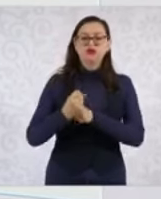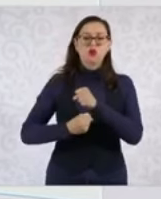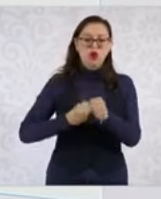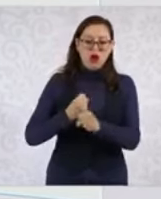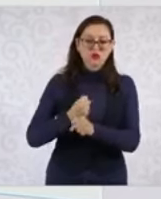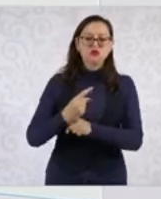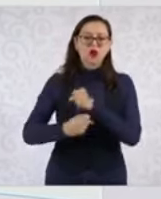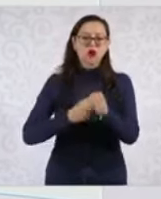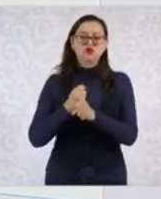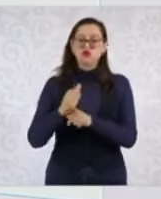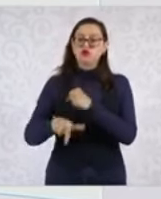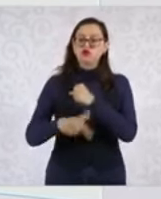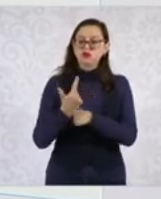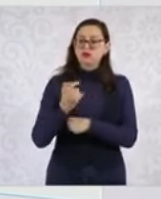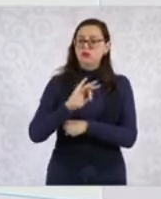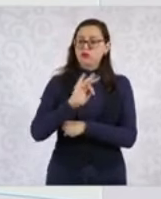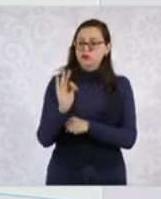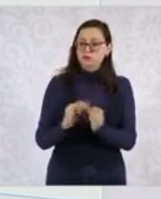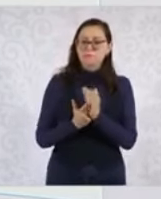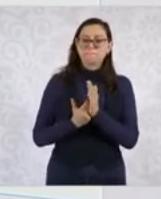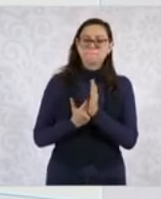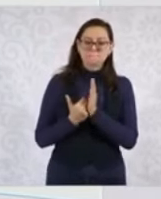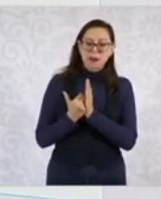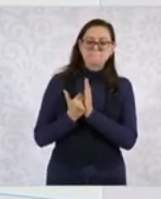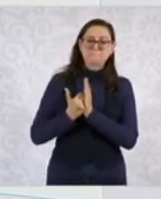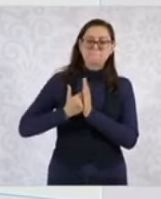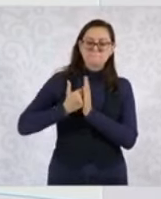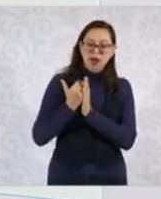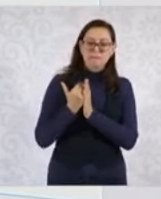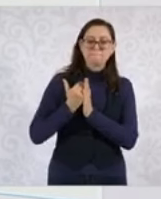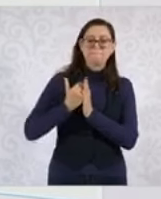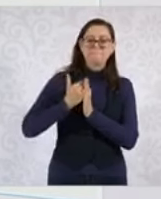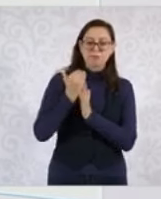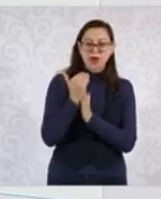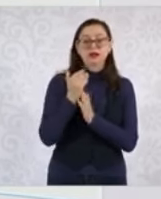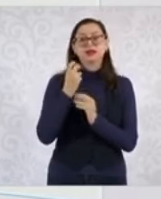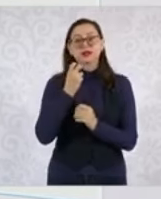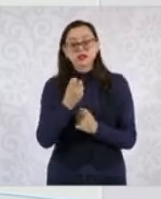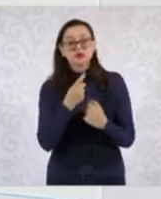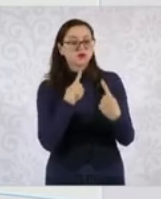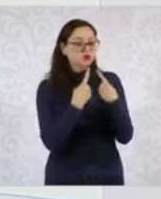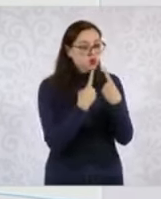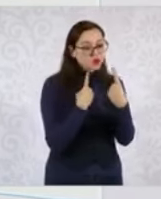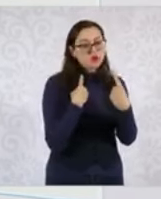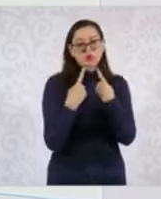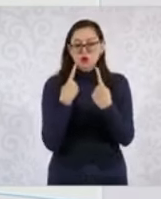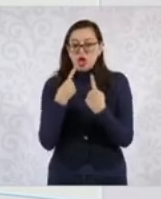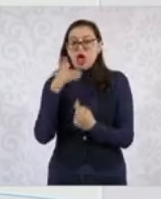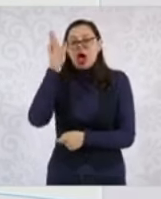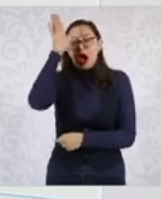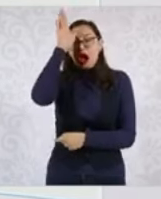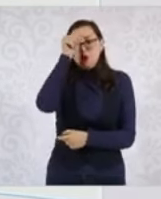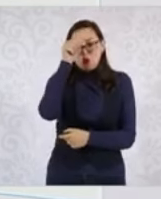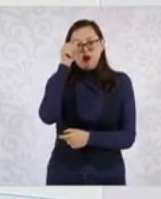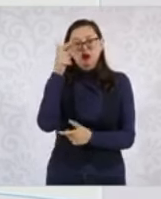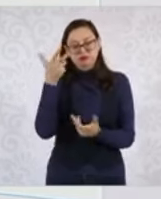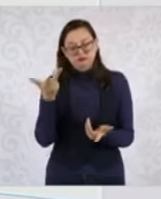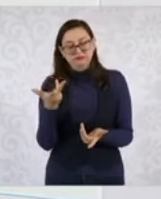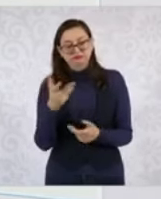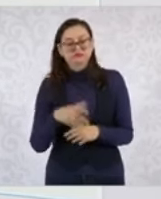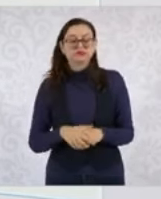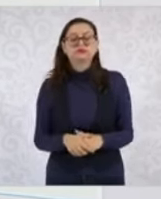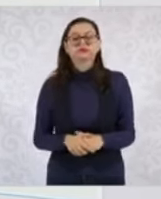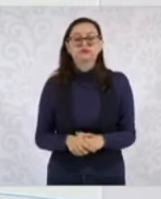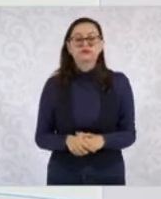del 12 por ciento. Y eso pues lo estaríamos trabajando, consensando para que pueda ser una realidad.